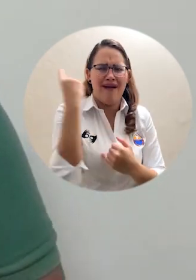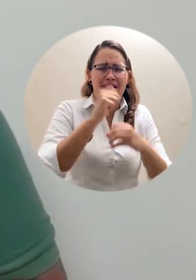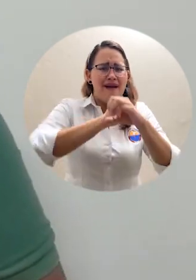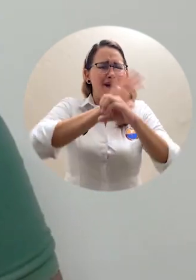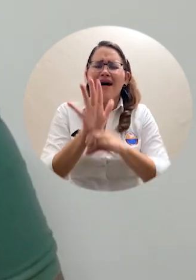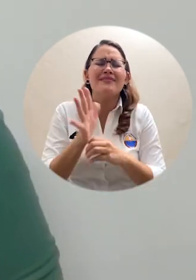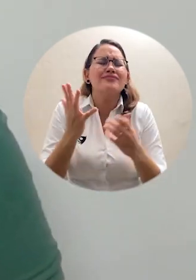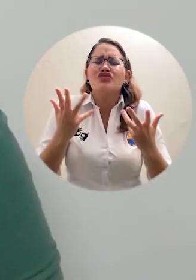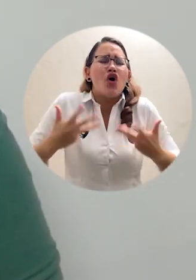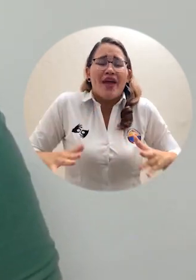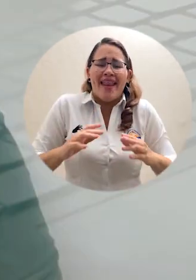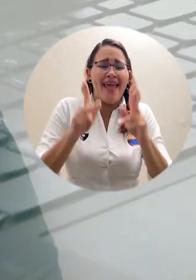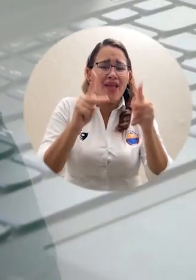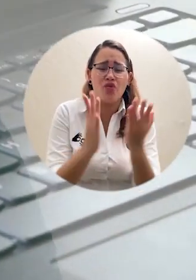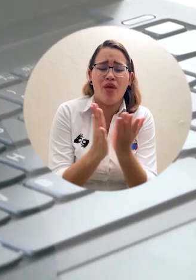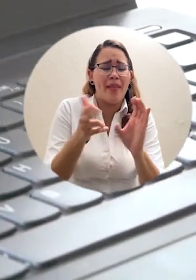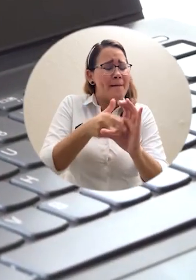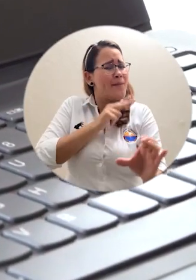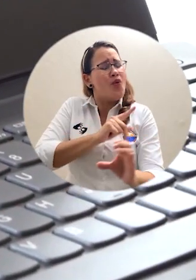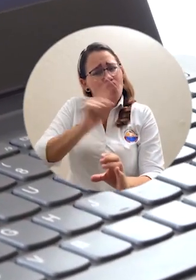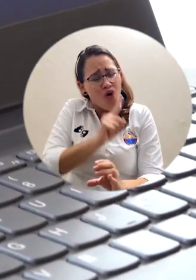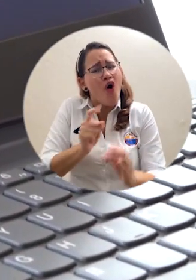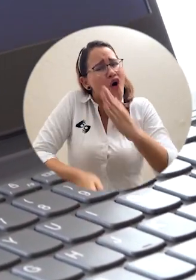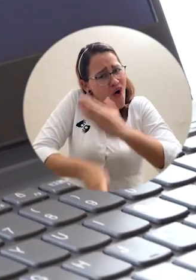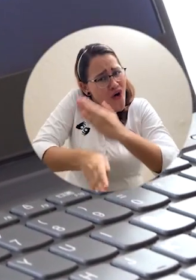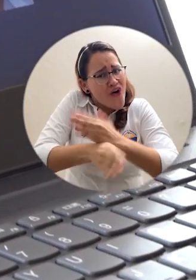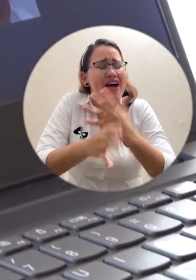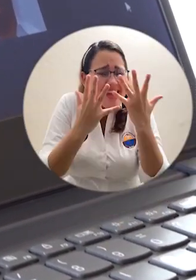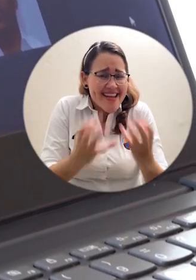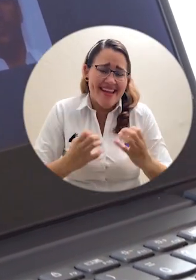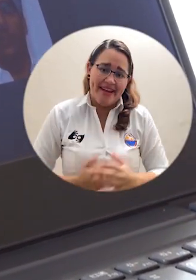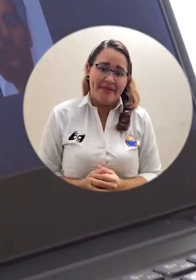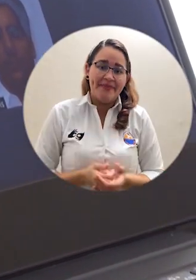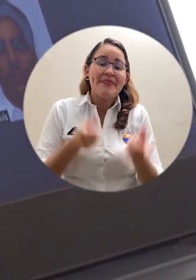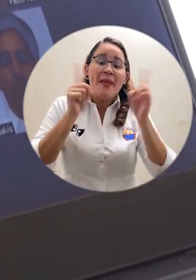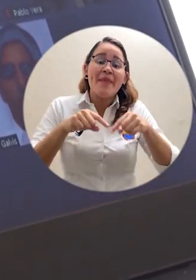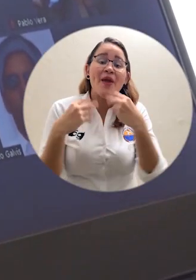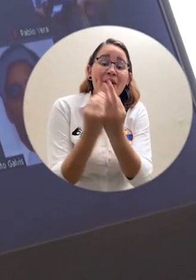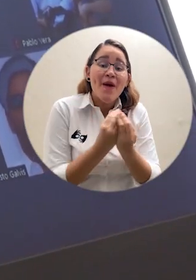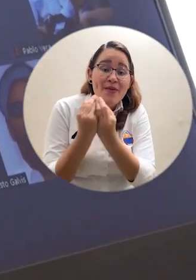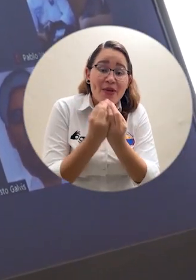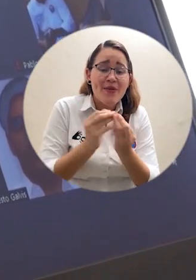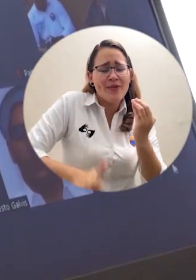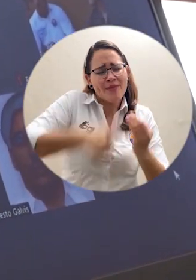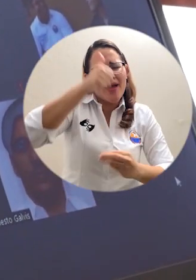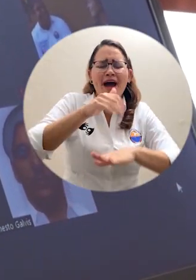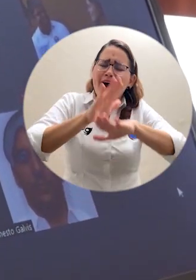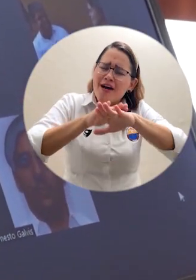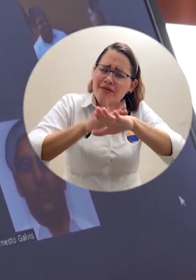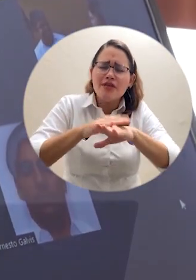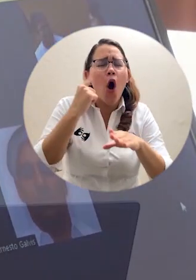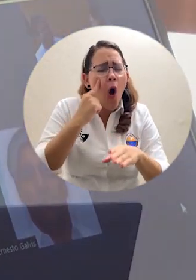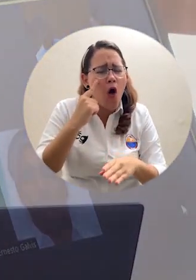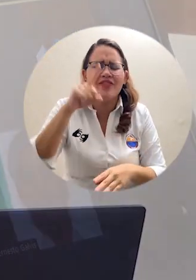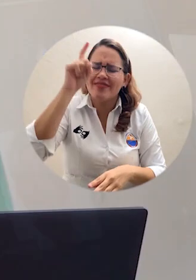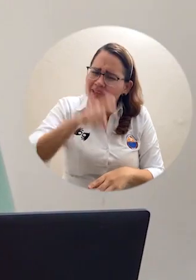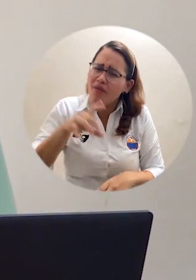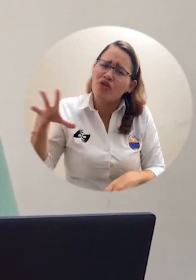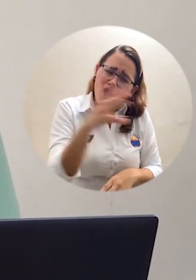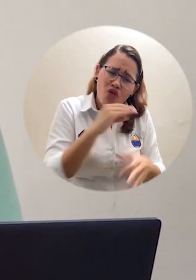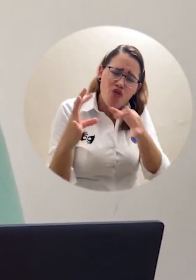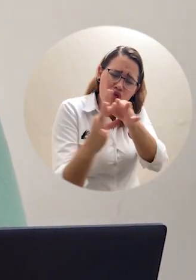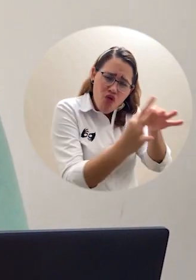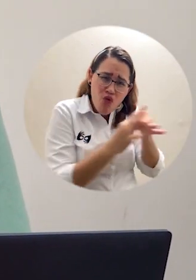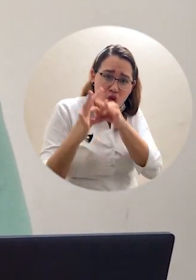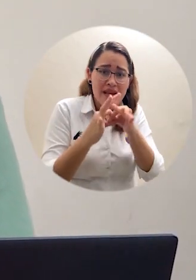estudiantes no deserten de la Universidad de Magdalena. También el Consejo Superior fue enfático, en que se deben ahondar esfuerzos para